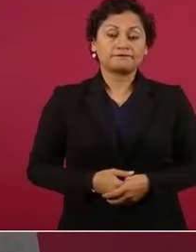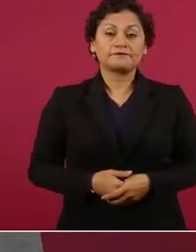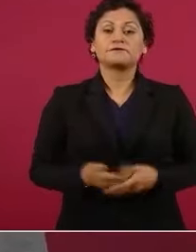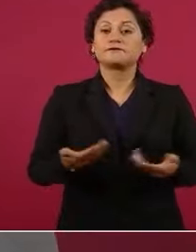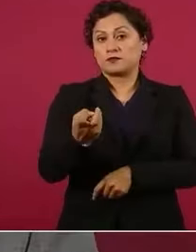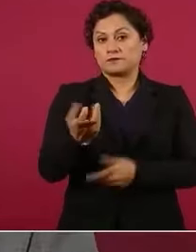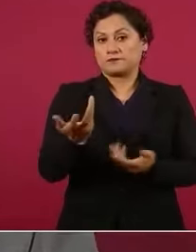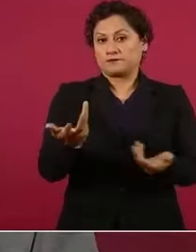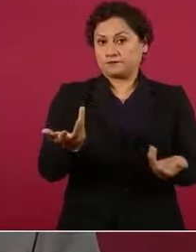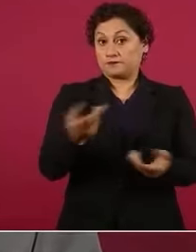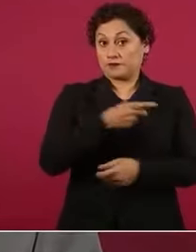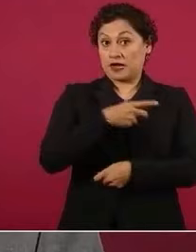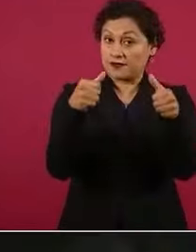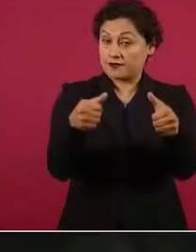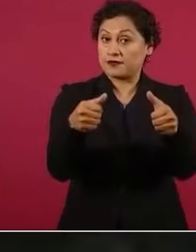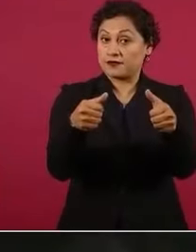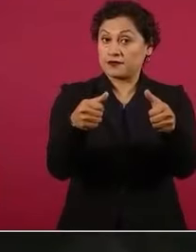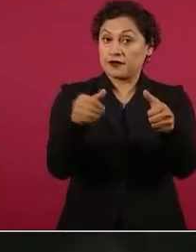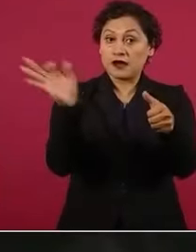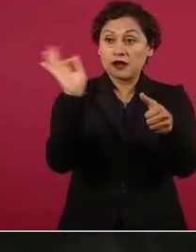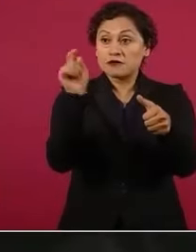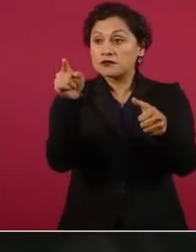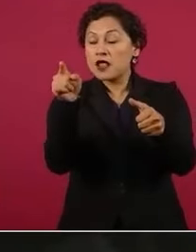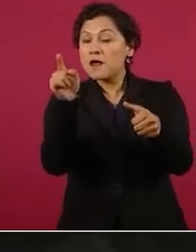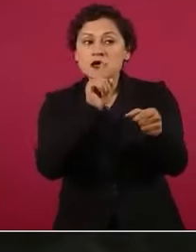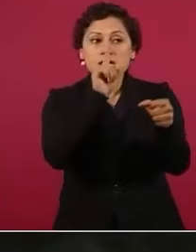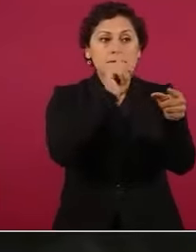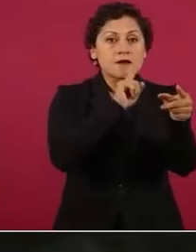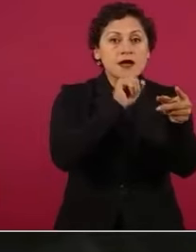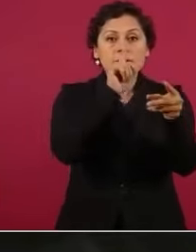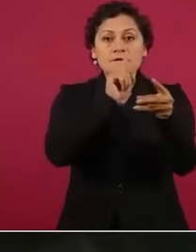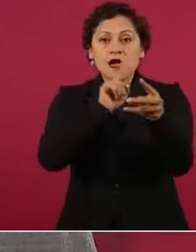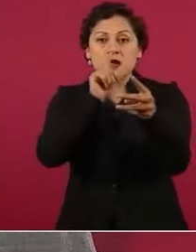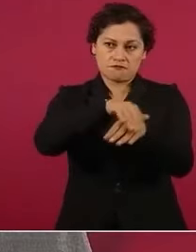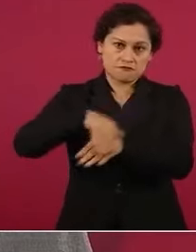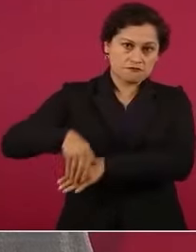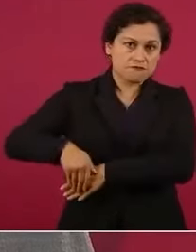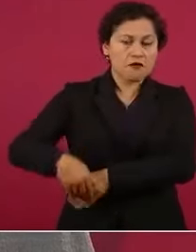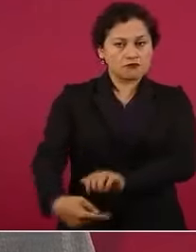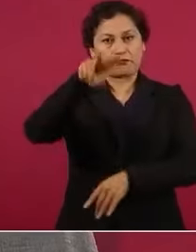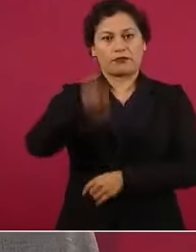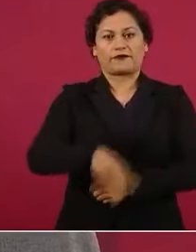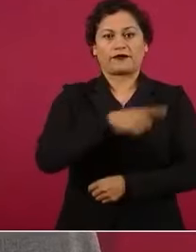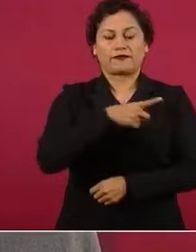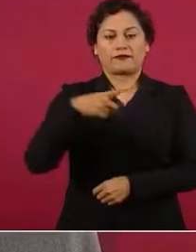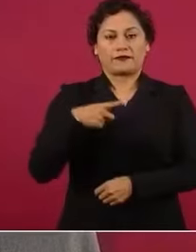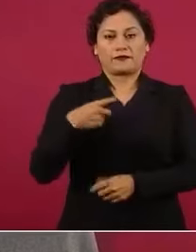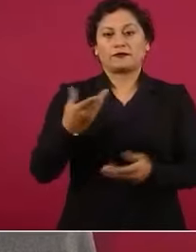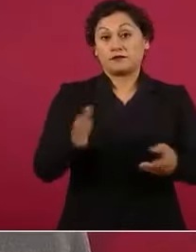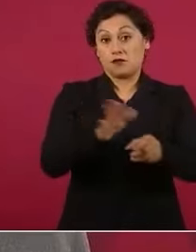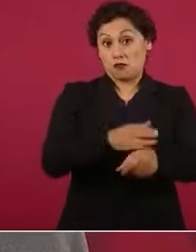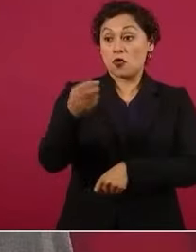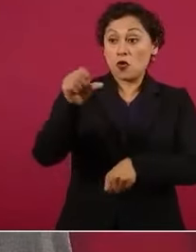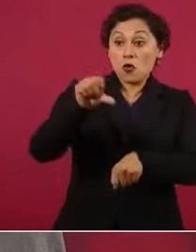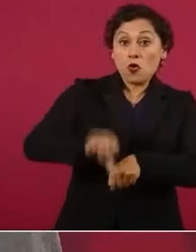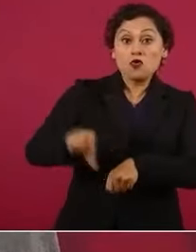hay que procurar combatir siempre, ¿no? La mentira, la calumnia, y poner por delante la verdad. Y eso es lo que se busca con esta